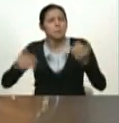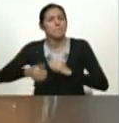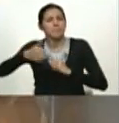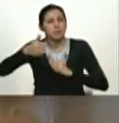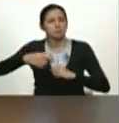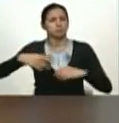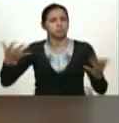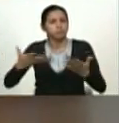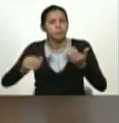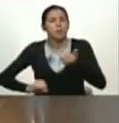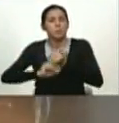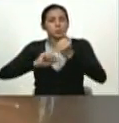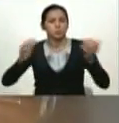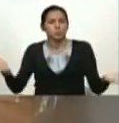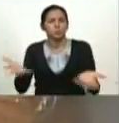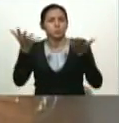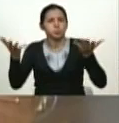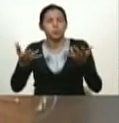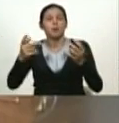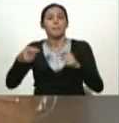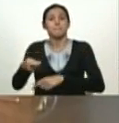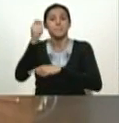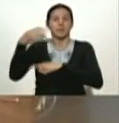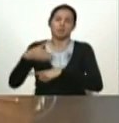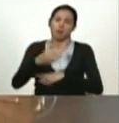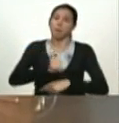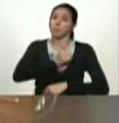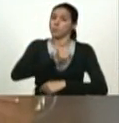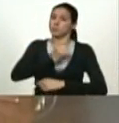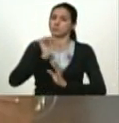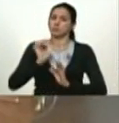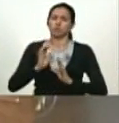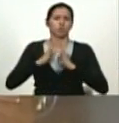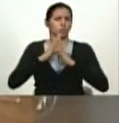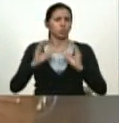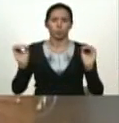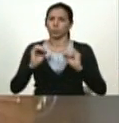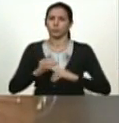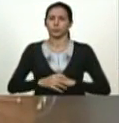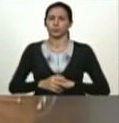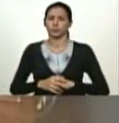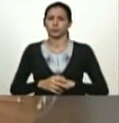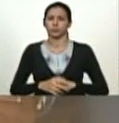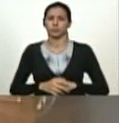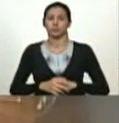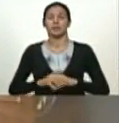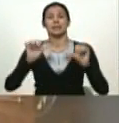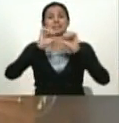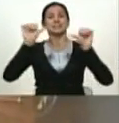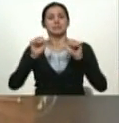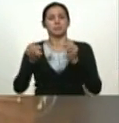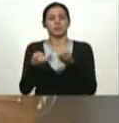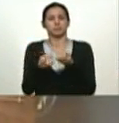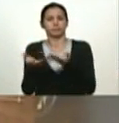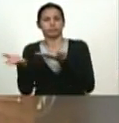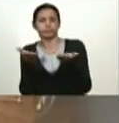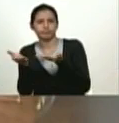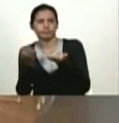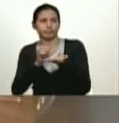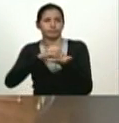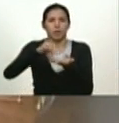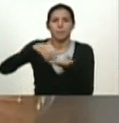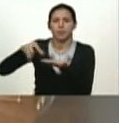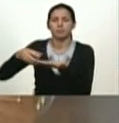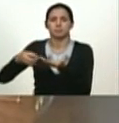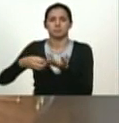para aprovechar todas las oportunidades y para el sistema de distribución para que